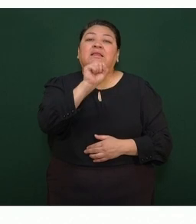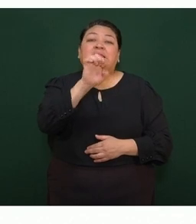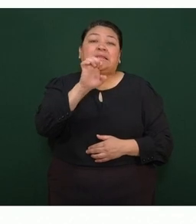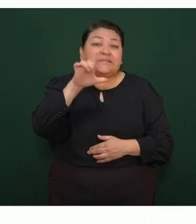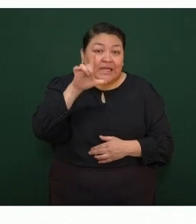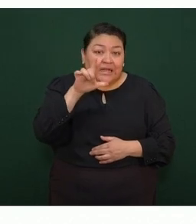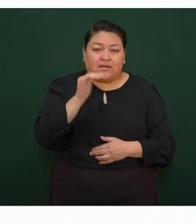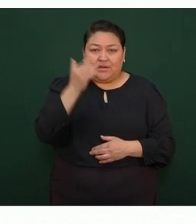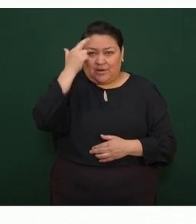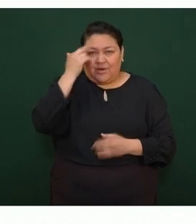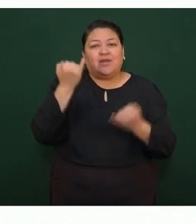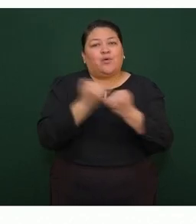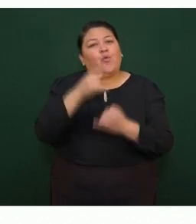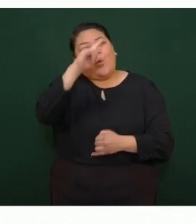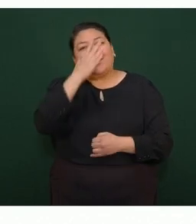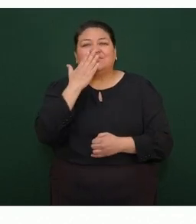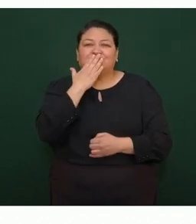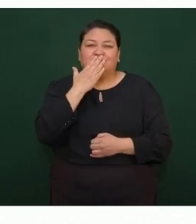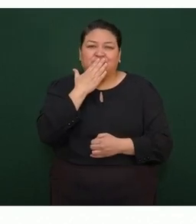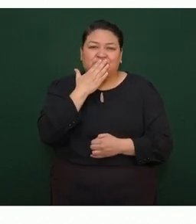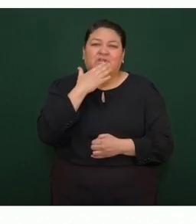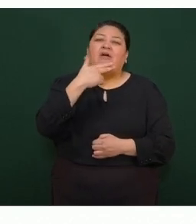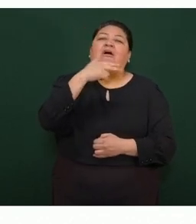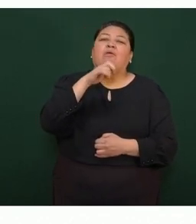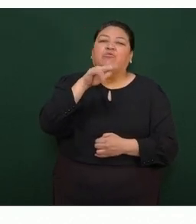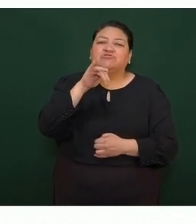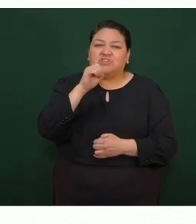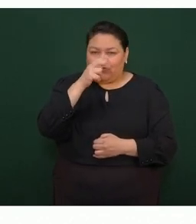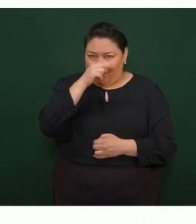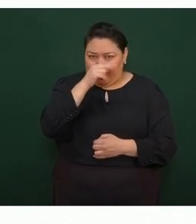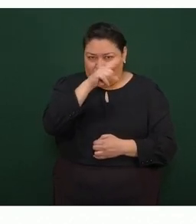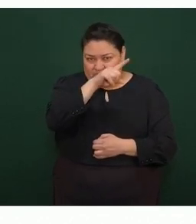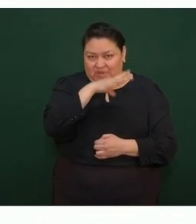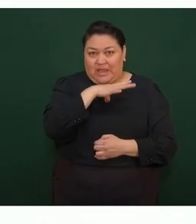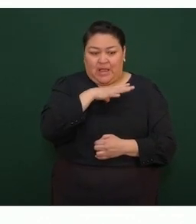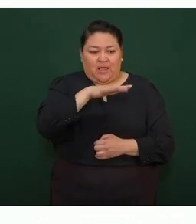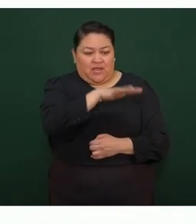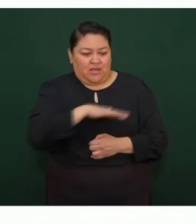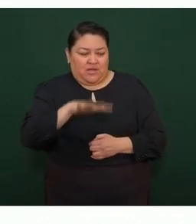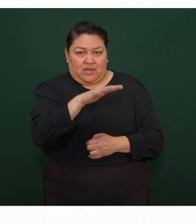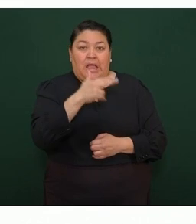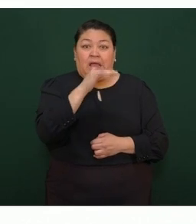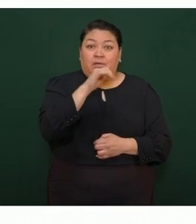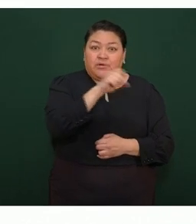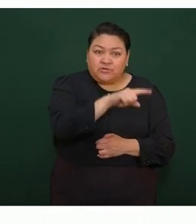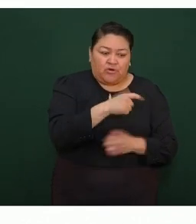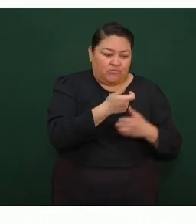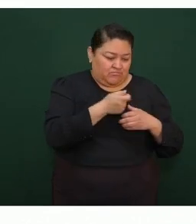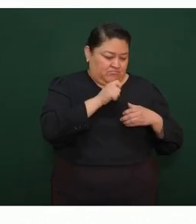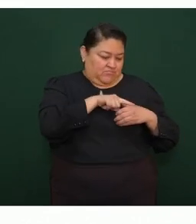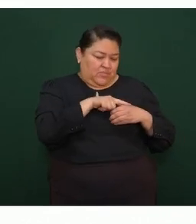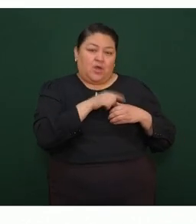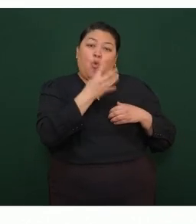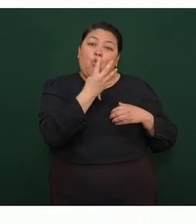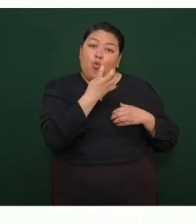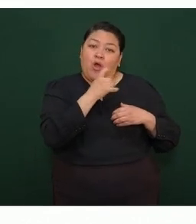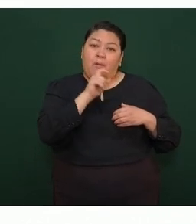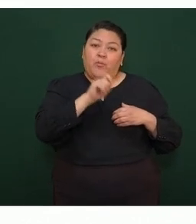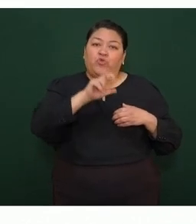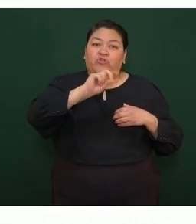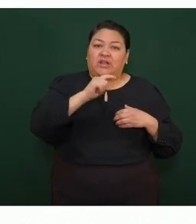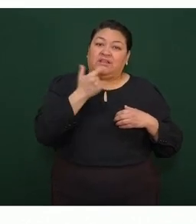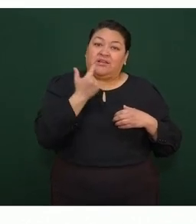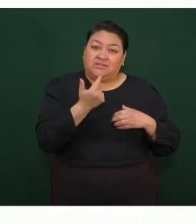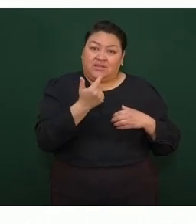otra vez tenemos a Arco allá en Sonora, en Hermosillo, donde Corporativo Enervisión, ganándose cuatro pesos con 37